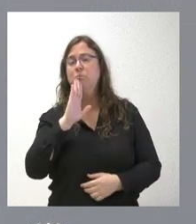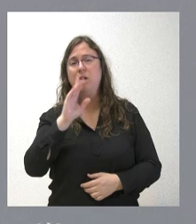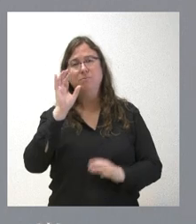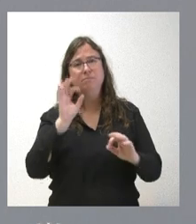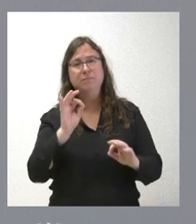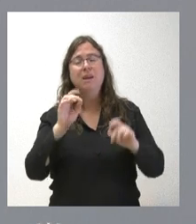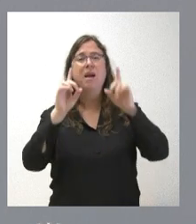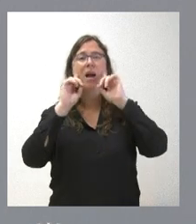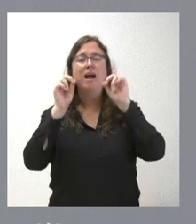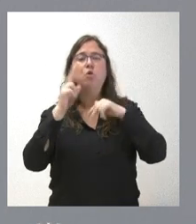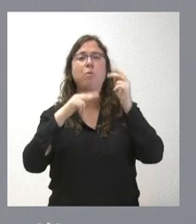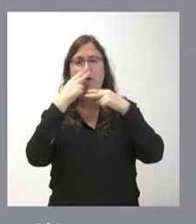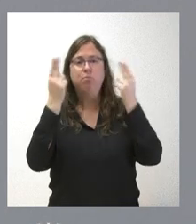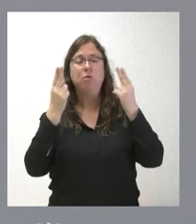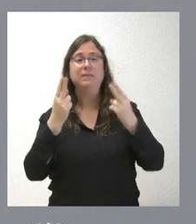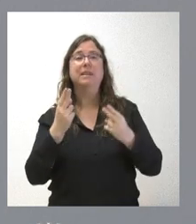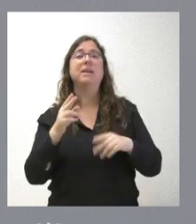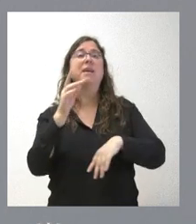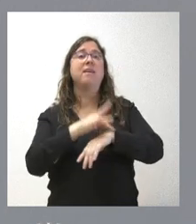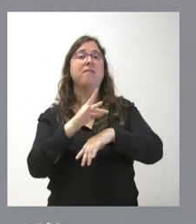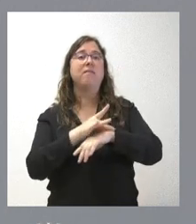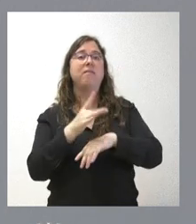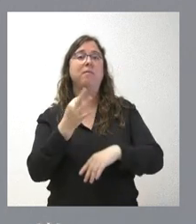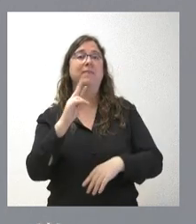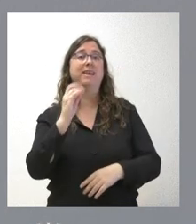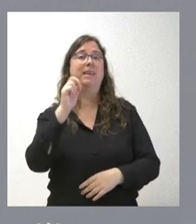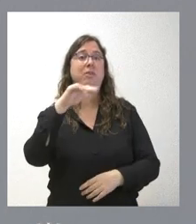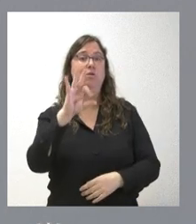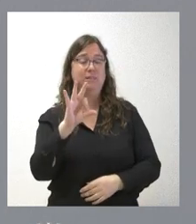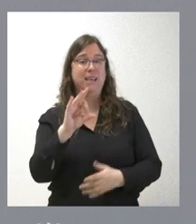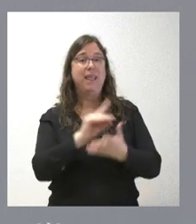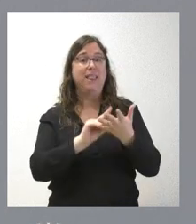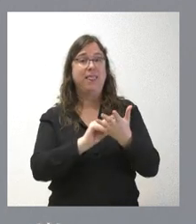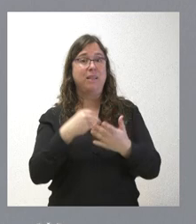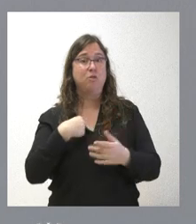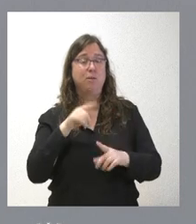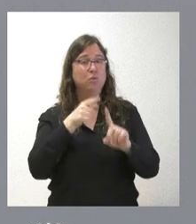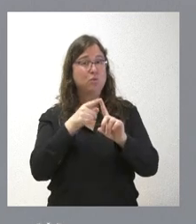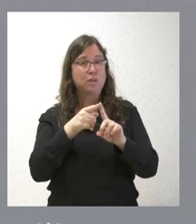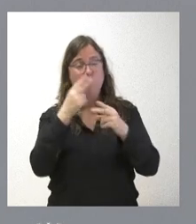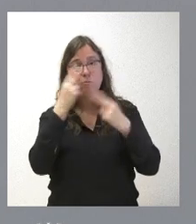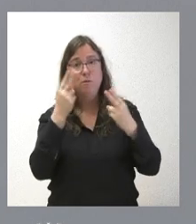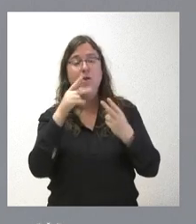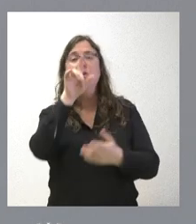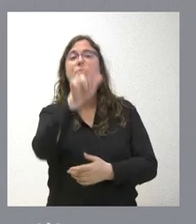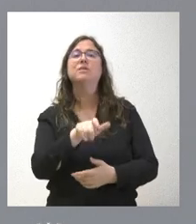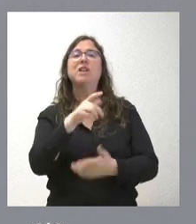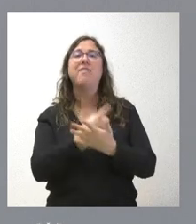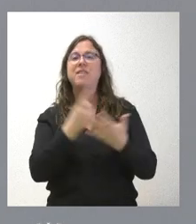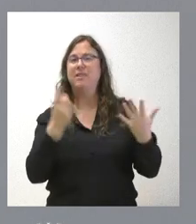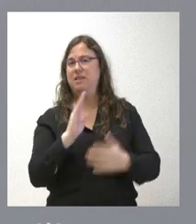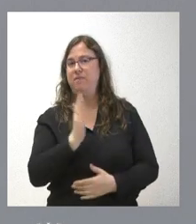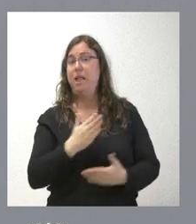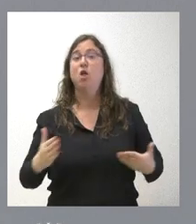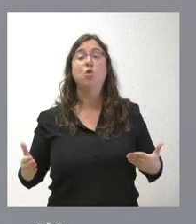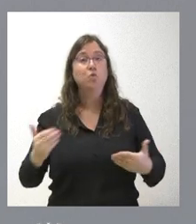fundamentalmente en el caso de la obra pública, de la triquinosis los datos que ustedes ya han publicado. Hubo 16 afectados. No todos son de esta comunidad autónoma. También tenemos que